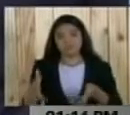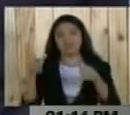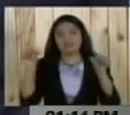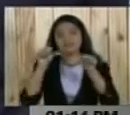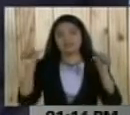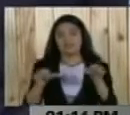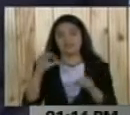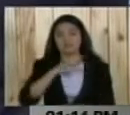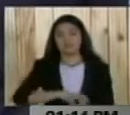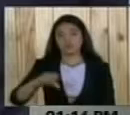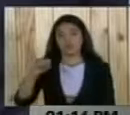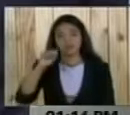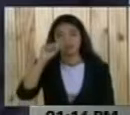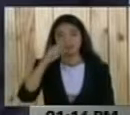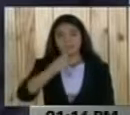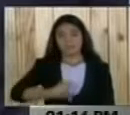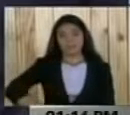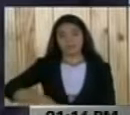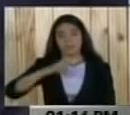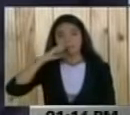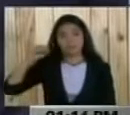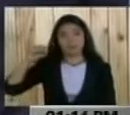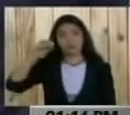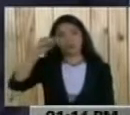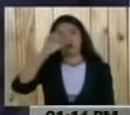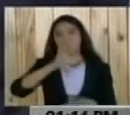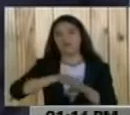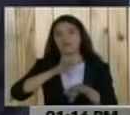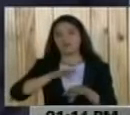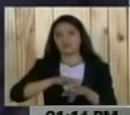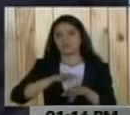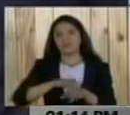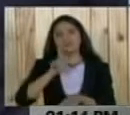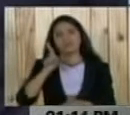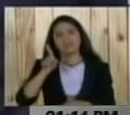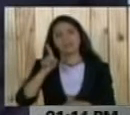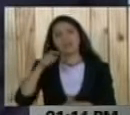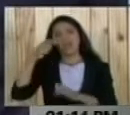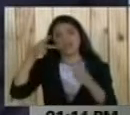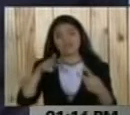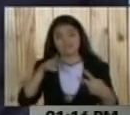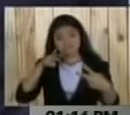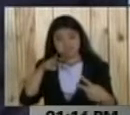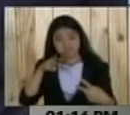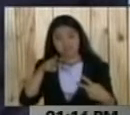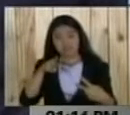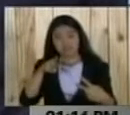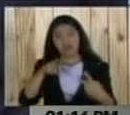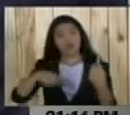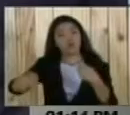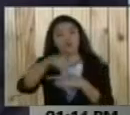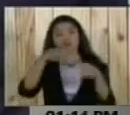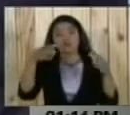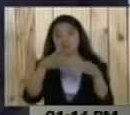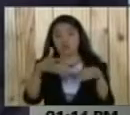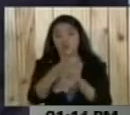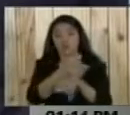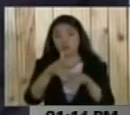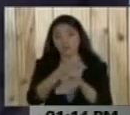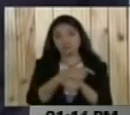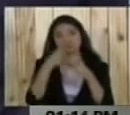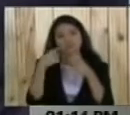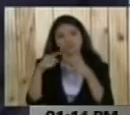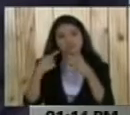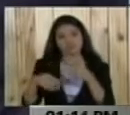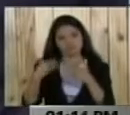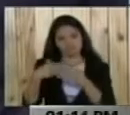socialistas, el presidente Nicolás Maduro anunció desde Catar y en videoconferencia con su tren ejecutivo, varias acciones que busca